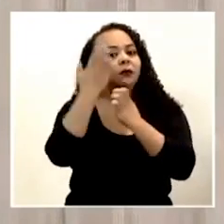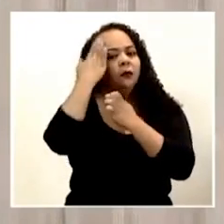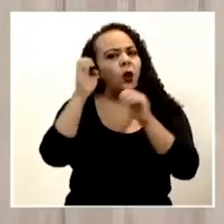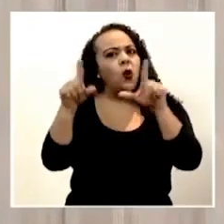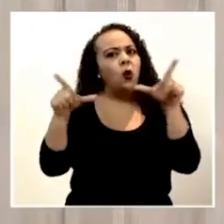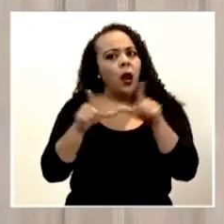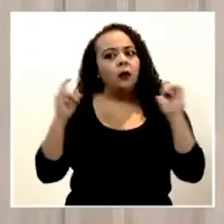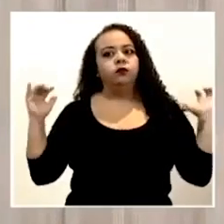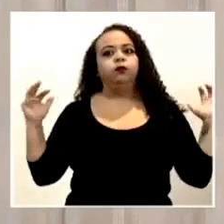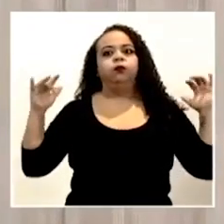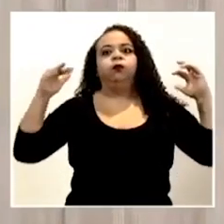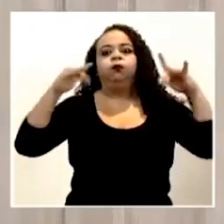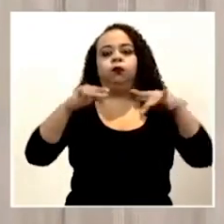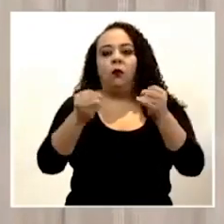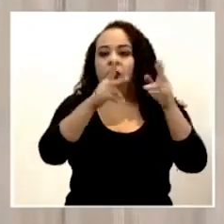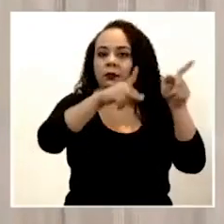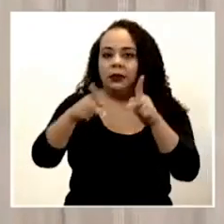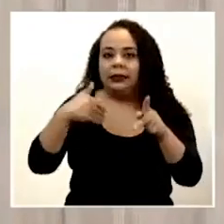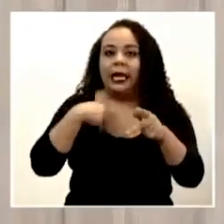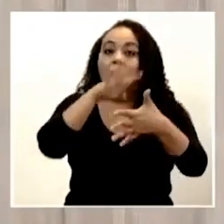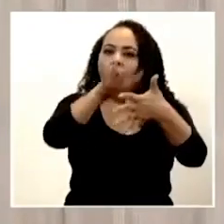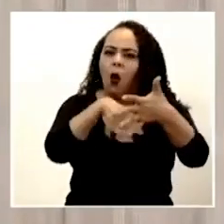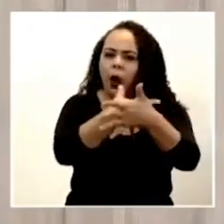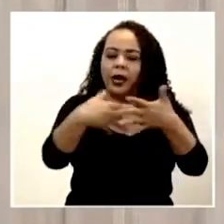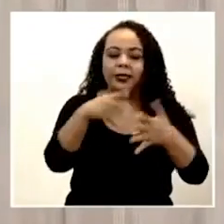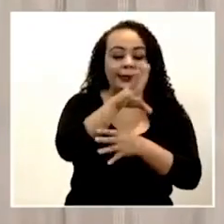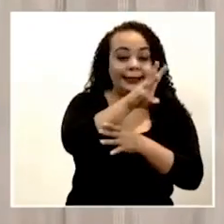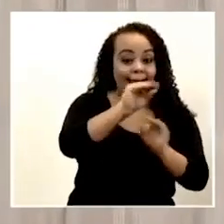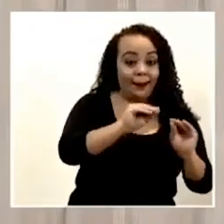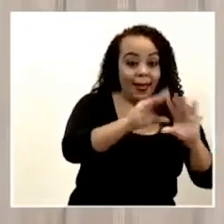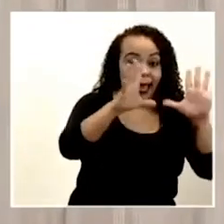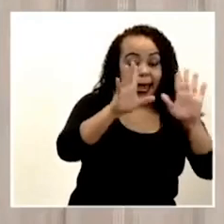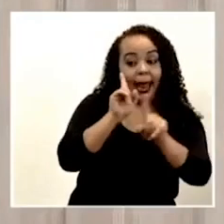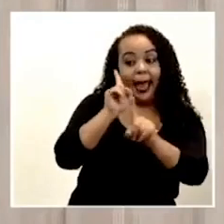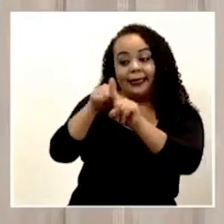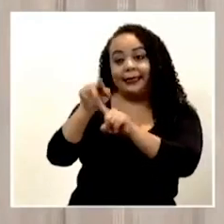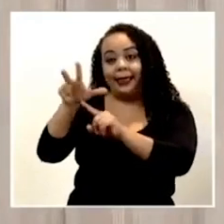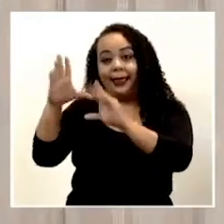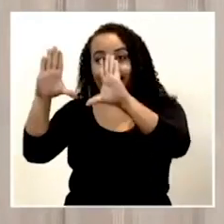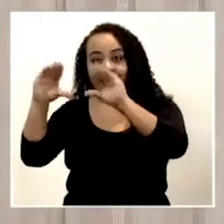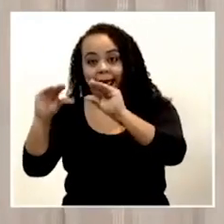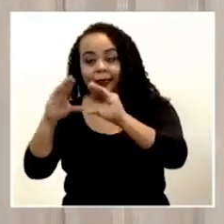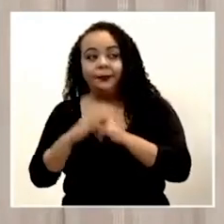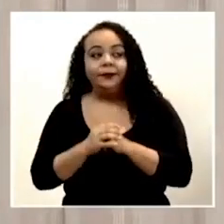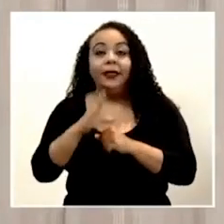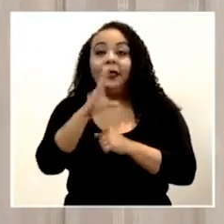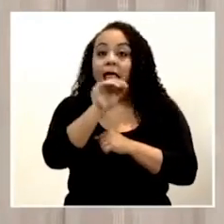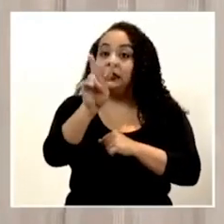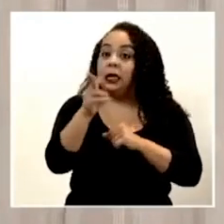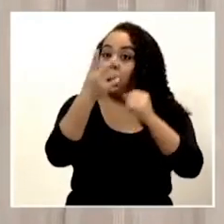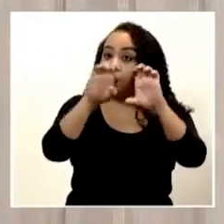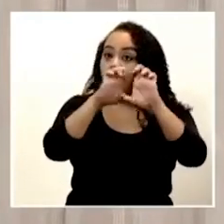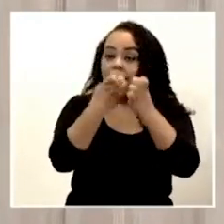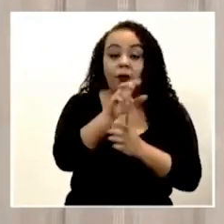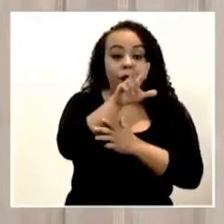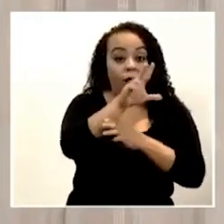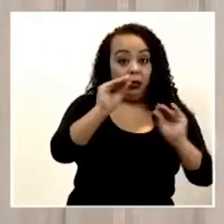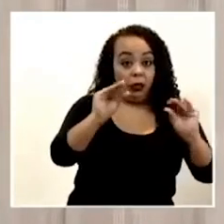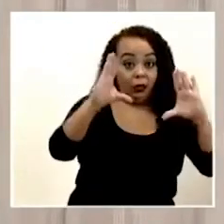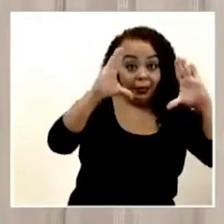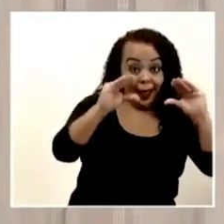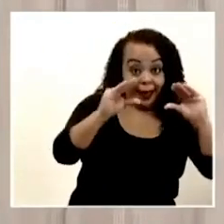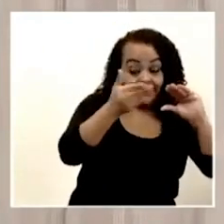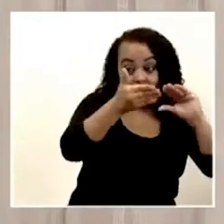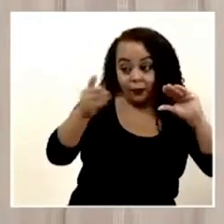mayor volumen y tienen horarios de 6 de la mañana a 3 de la tarde y el segundo equipo de las 3 de la tarde